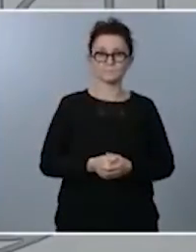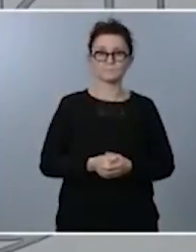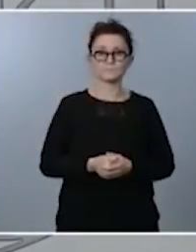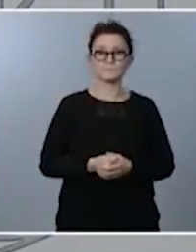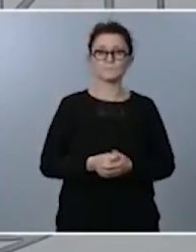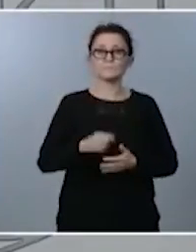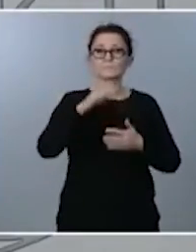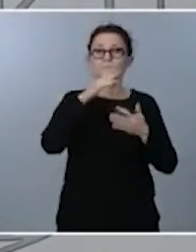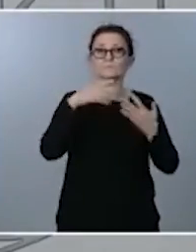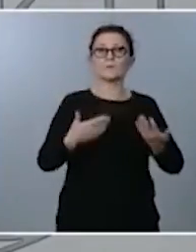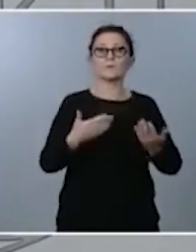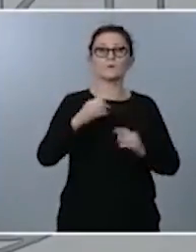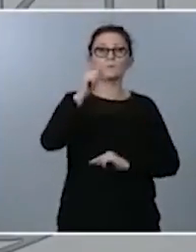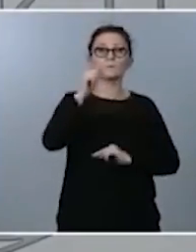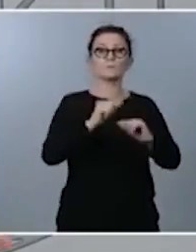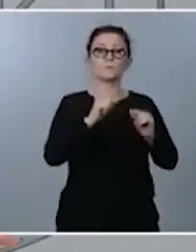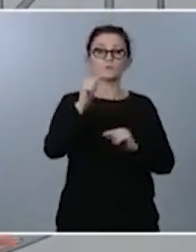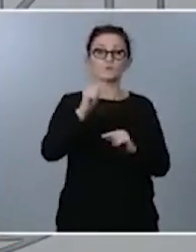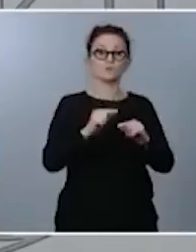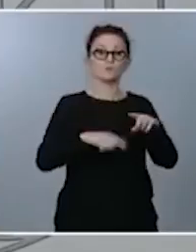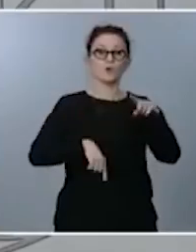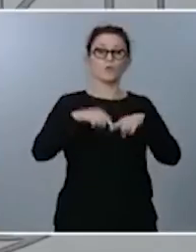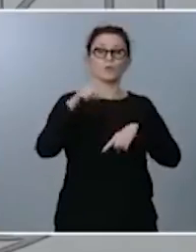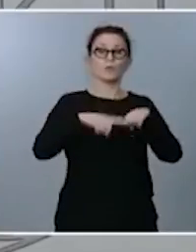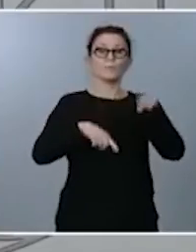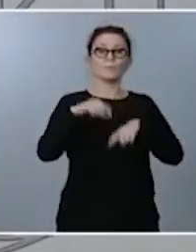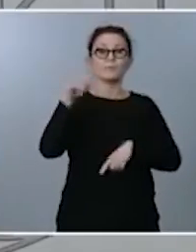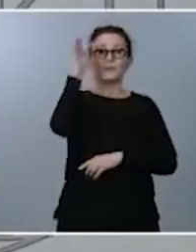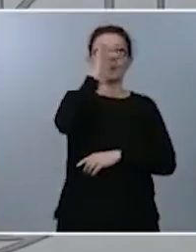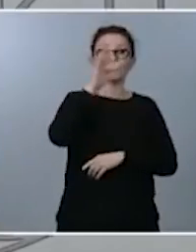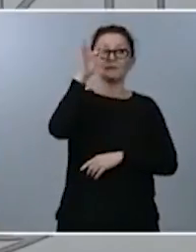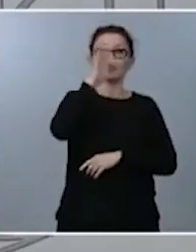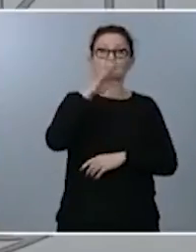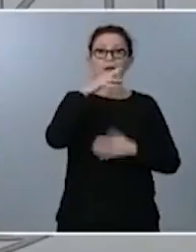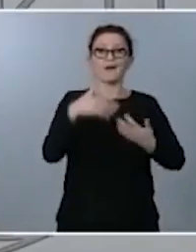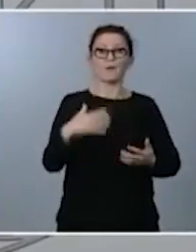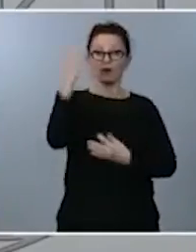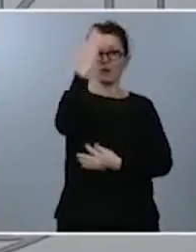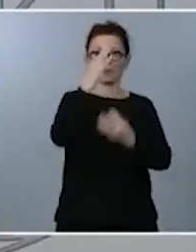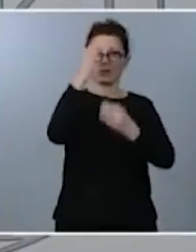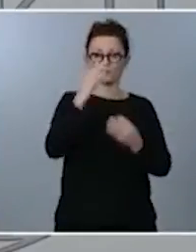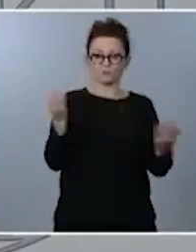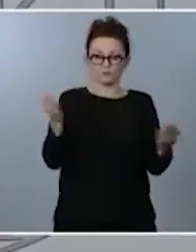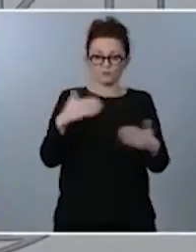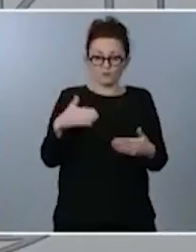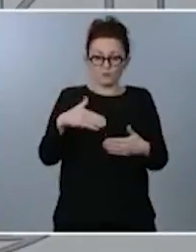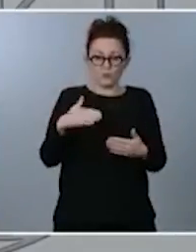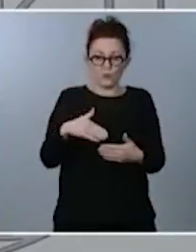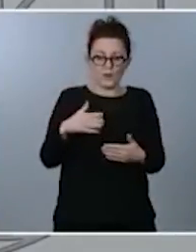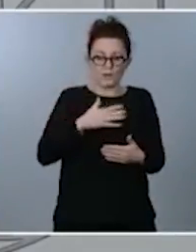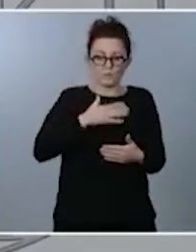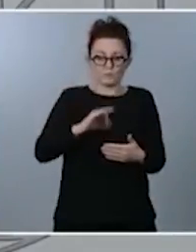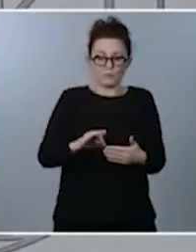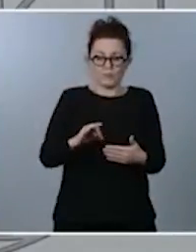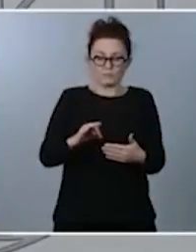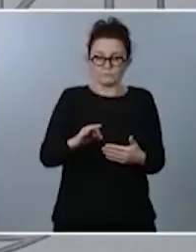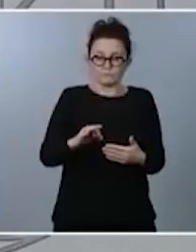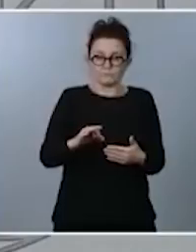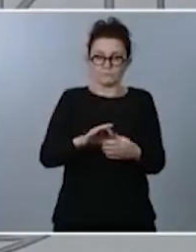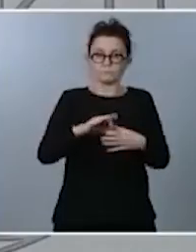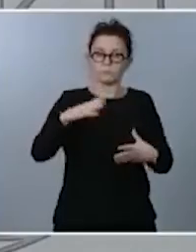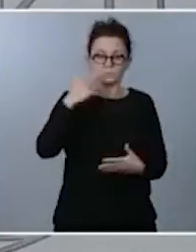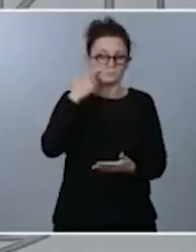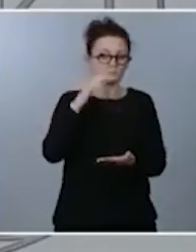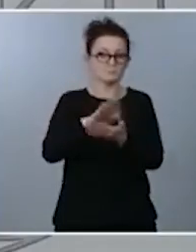presupuesto en base a hipótesis que no existe ningún tipo de datos que nos permita aventurarla por tanto tranquilidad si el instrumento